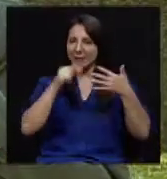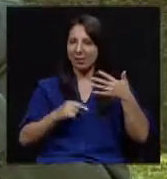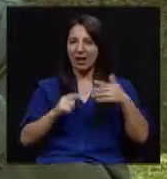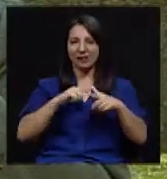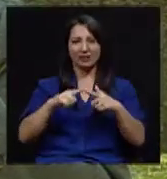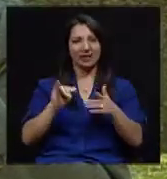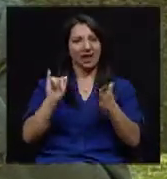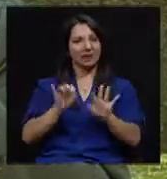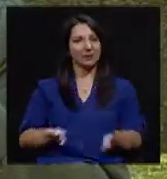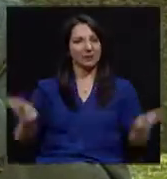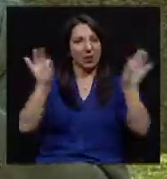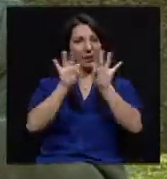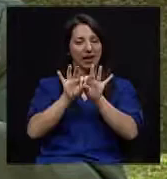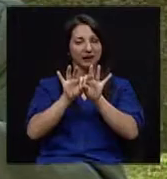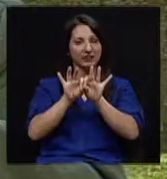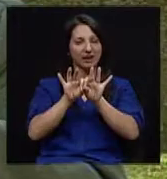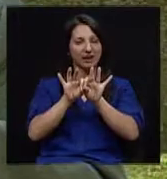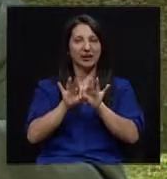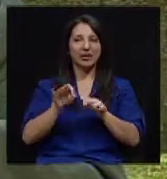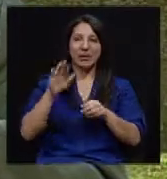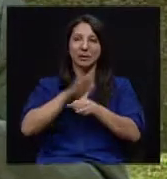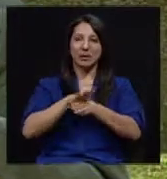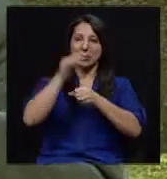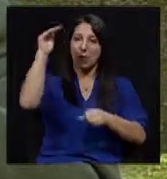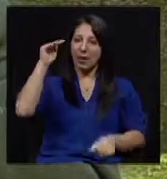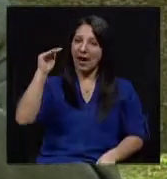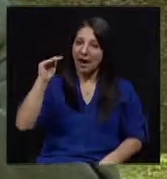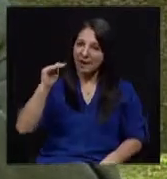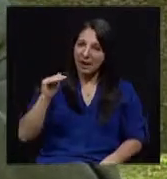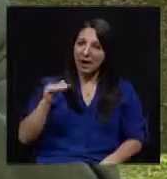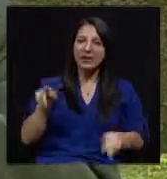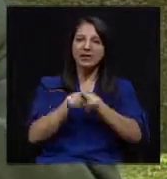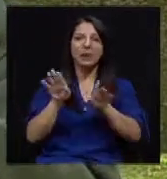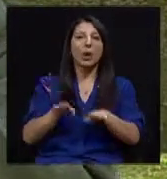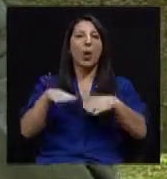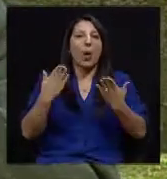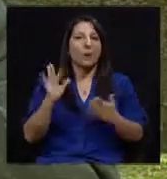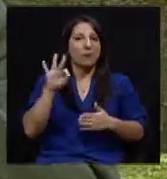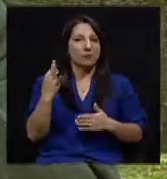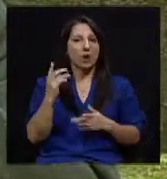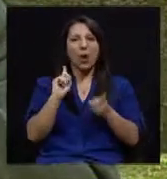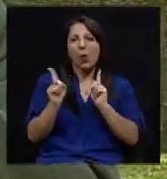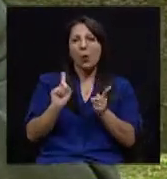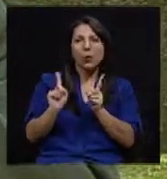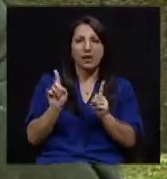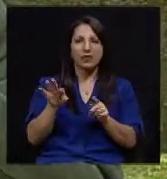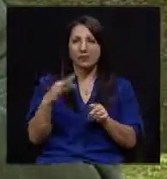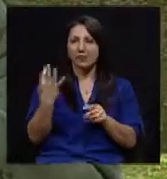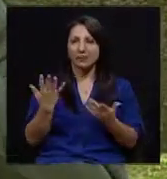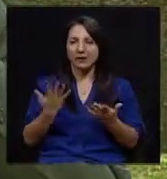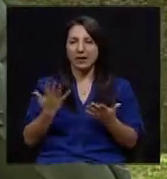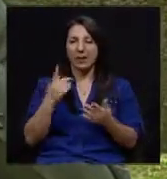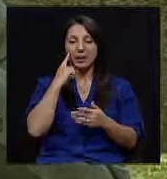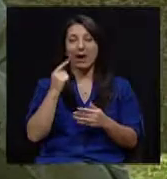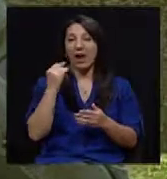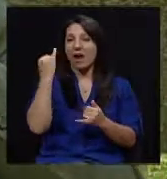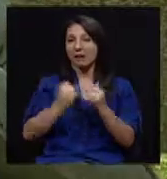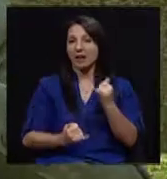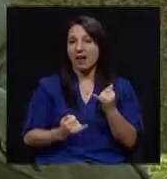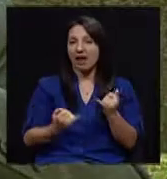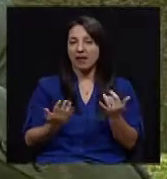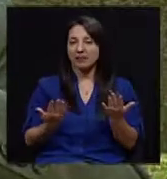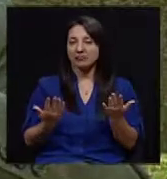muy importante no solo bajar la presión, sino cómo le estoy bajando, con cuál recurso le estoy bajando. Porque al final de cuentas,